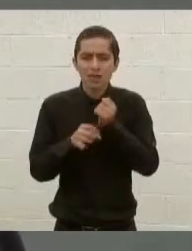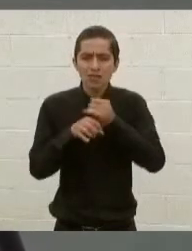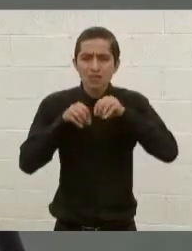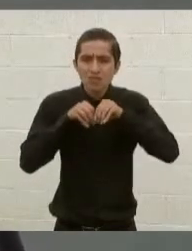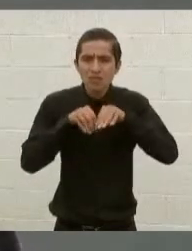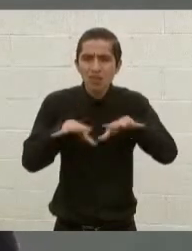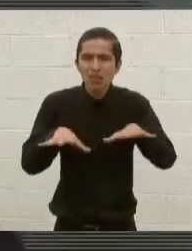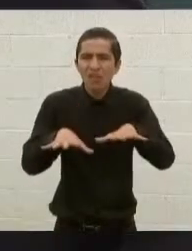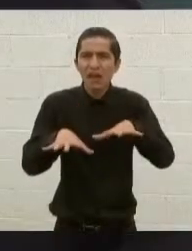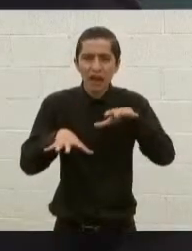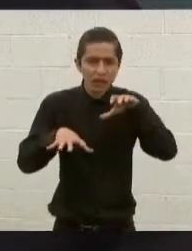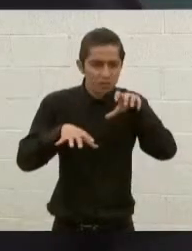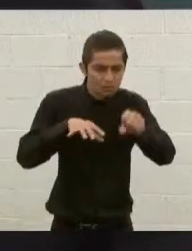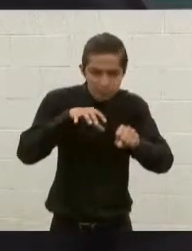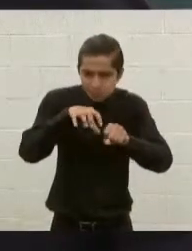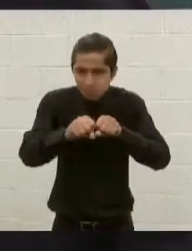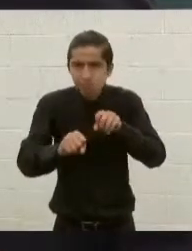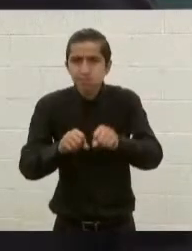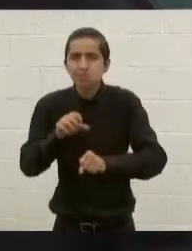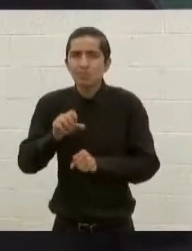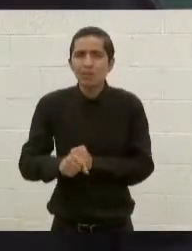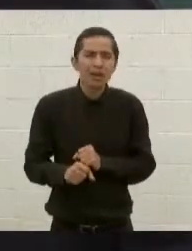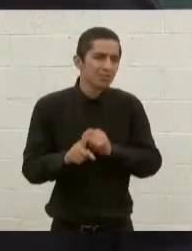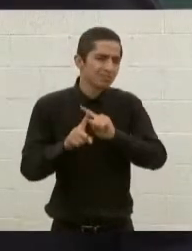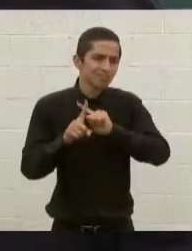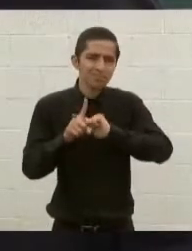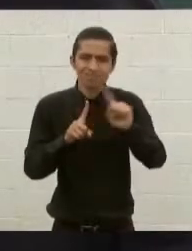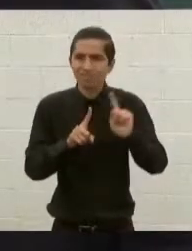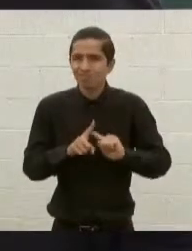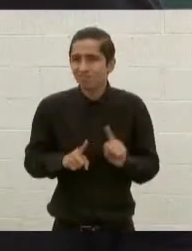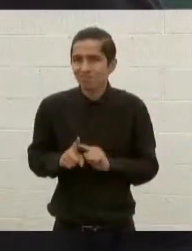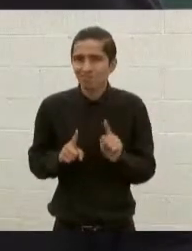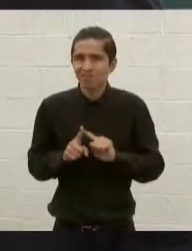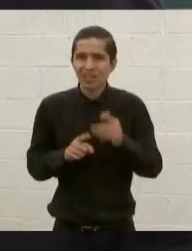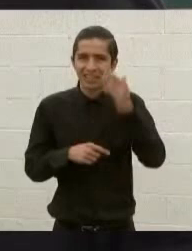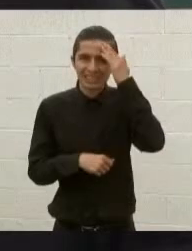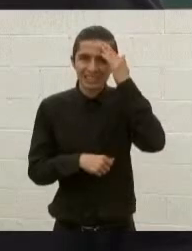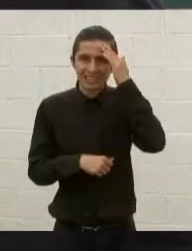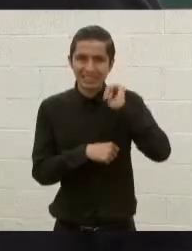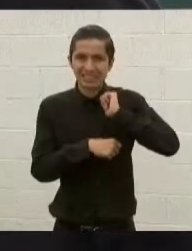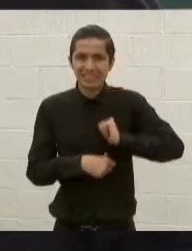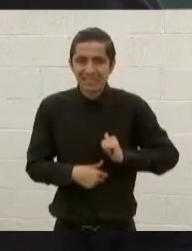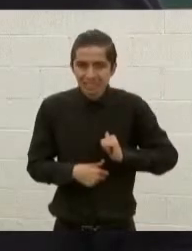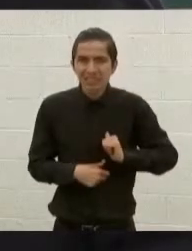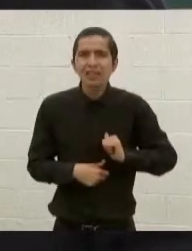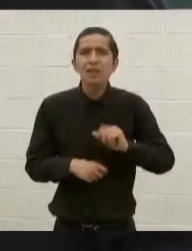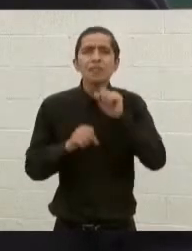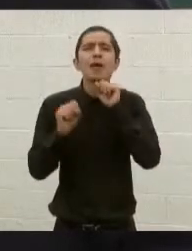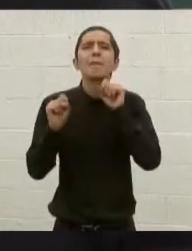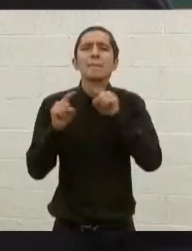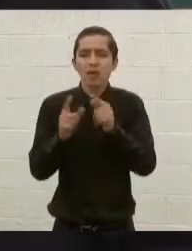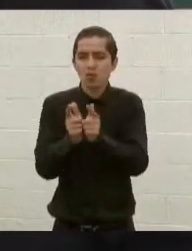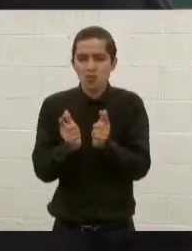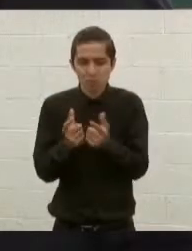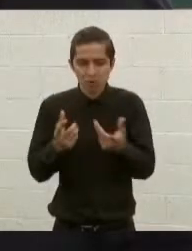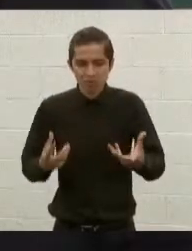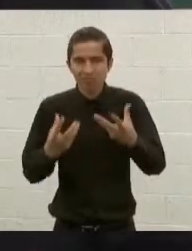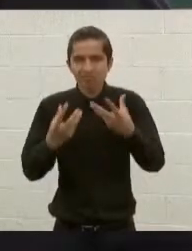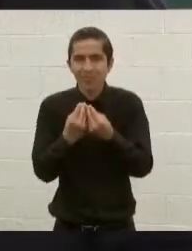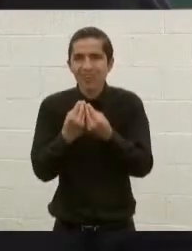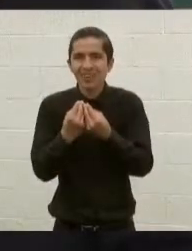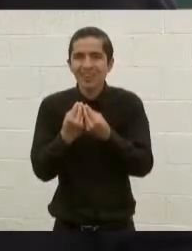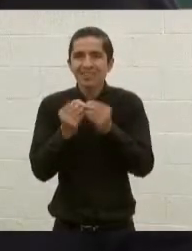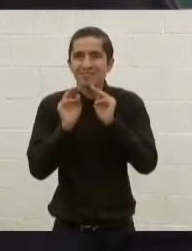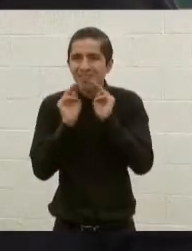de la detención de diversos líderes e integrantes de organizaciones